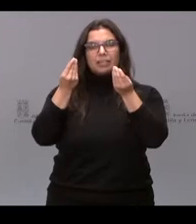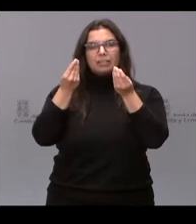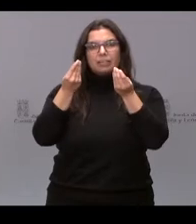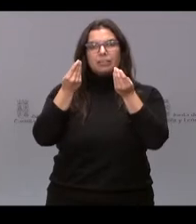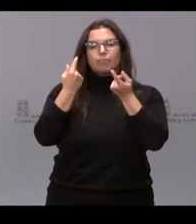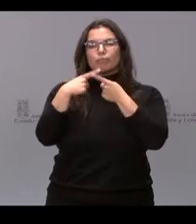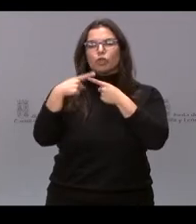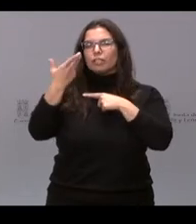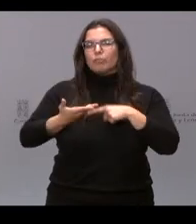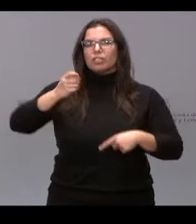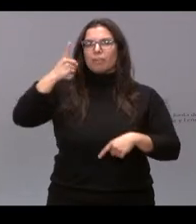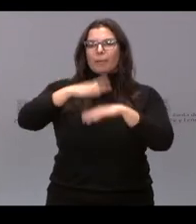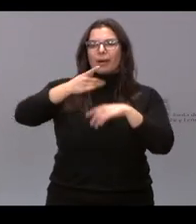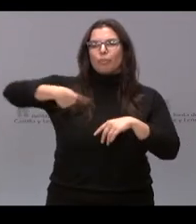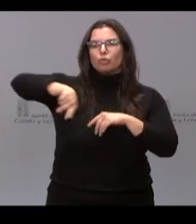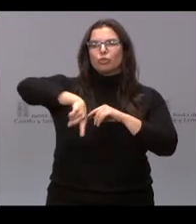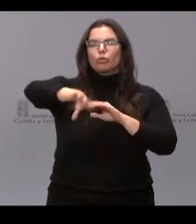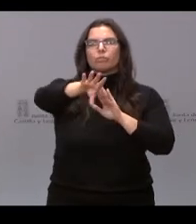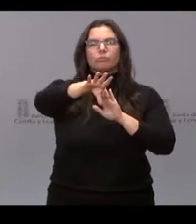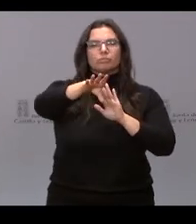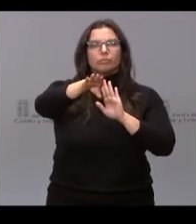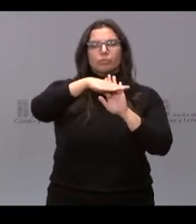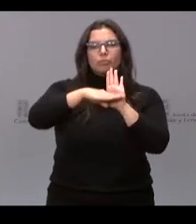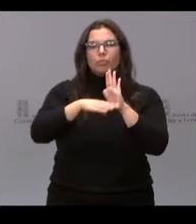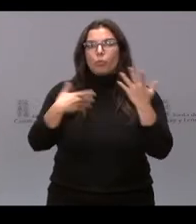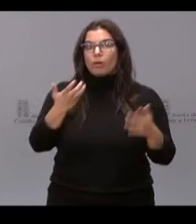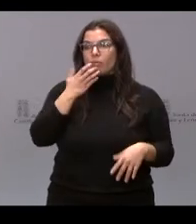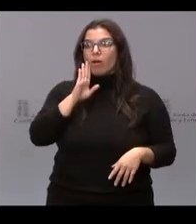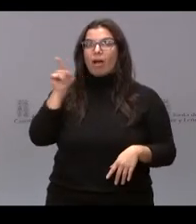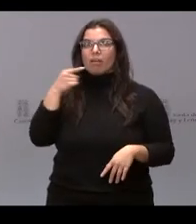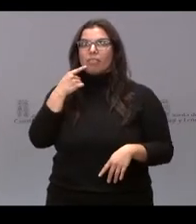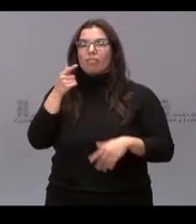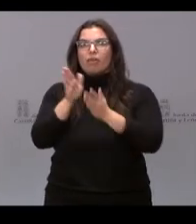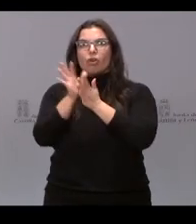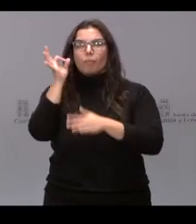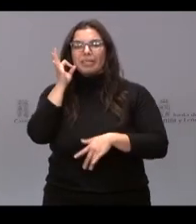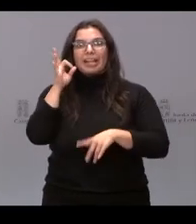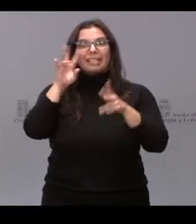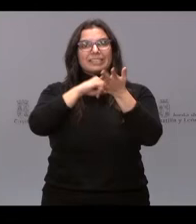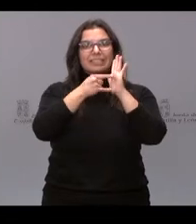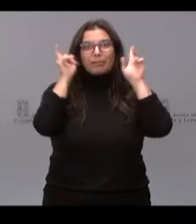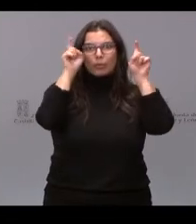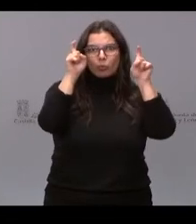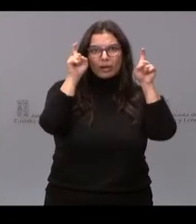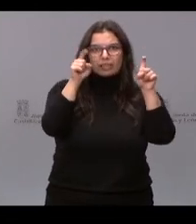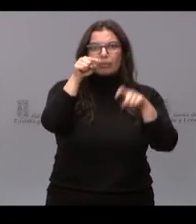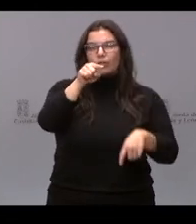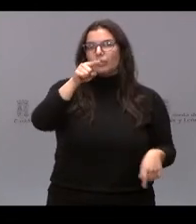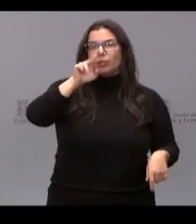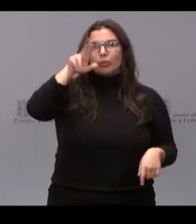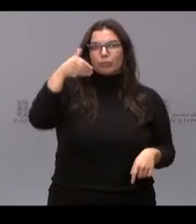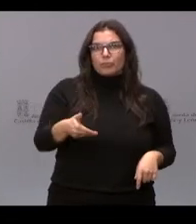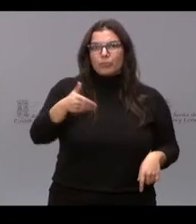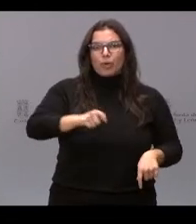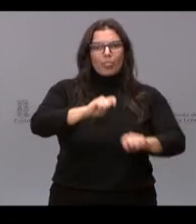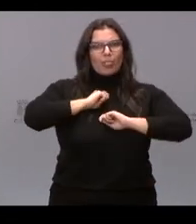vosotros. Lo decía Dúa, el sistema educativo es muy importante. Es algo que nos llena de orgullo y de satisfacción